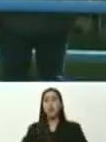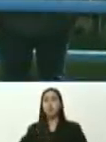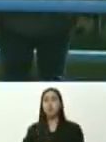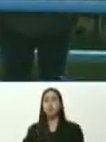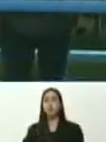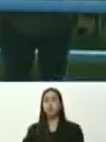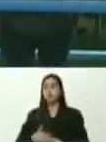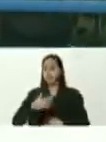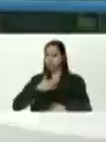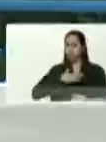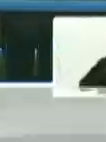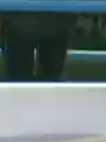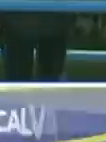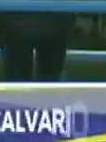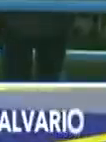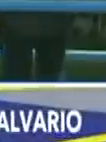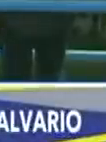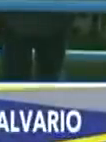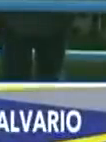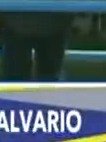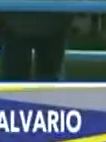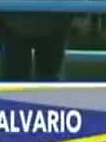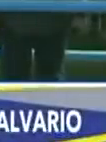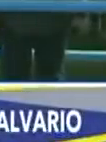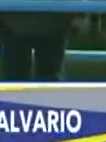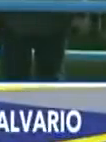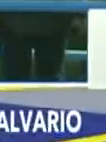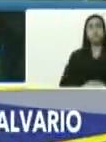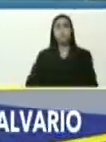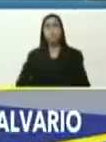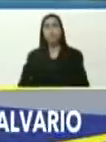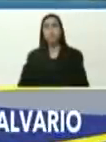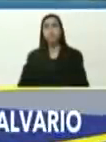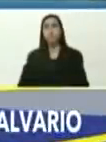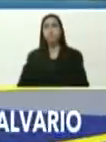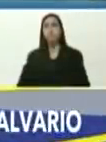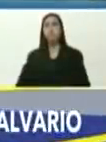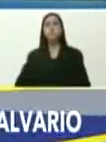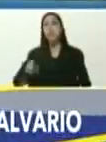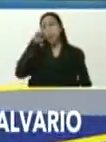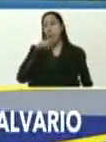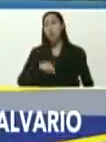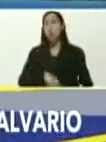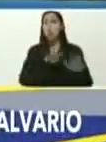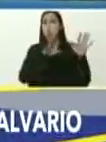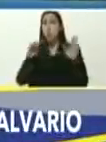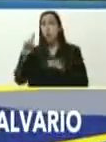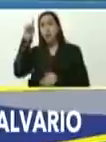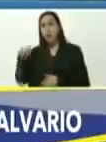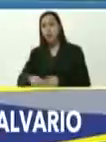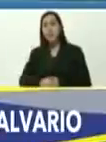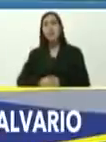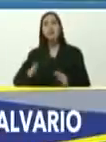mi parroquia, luego, creo que en los años 90, se creó la parroquia San Pedro,